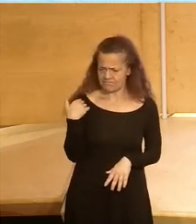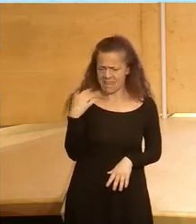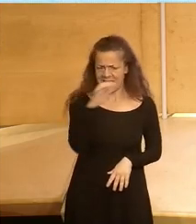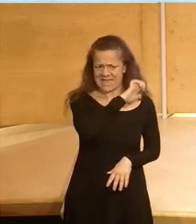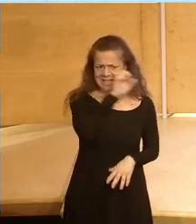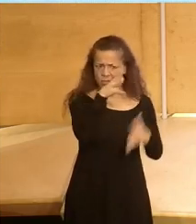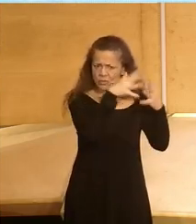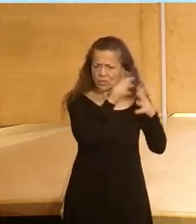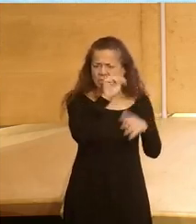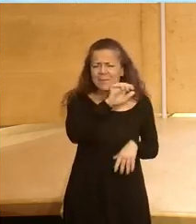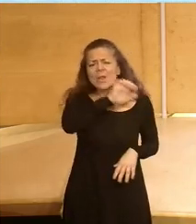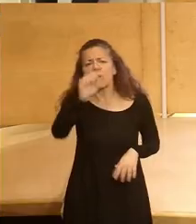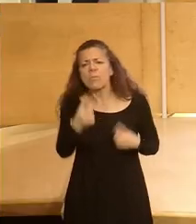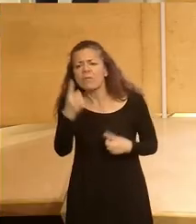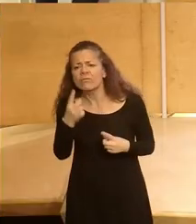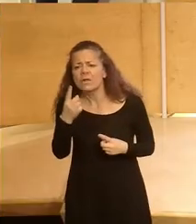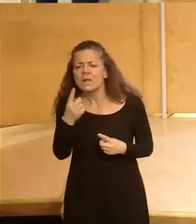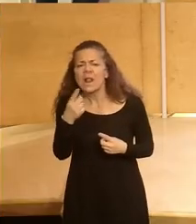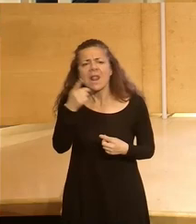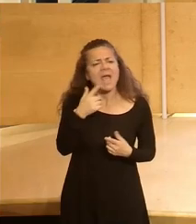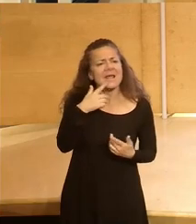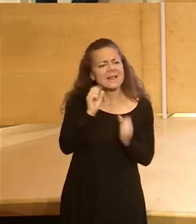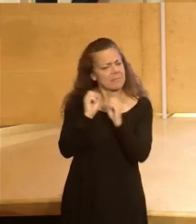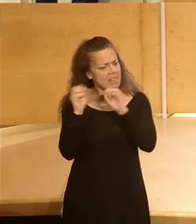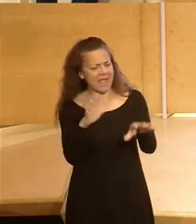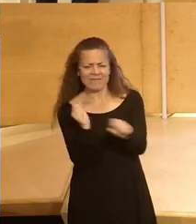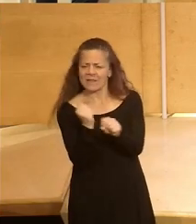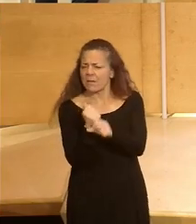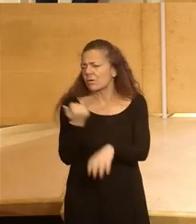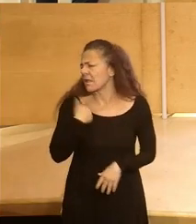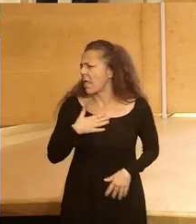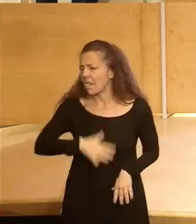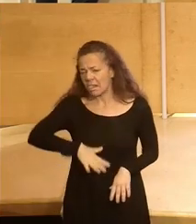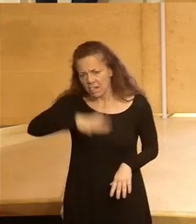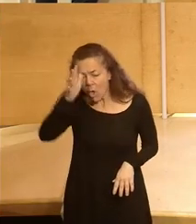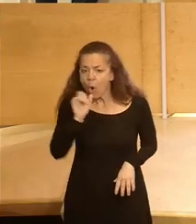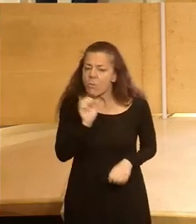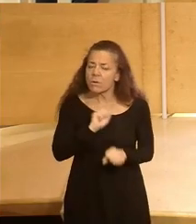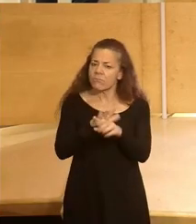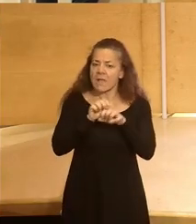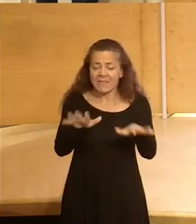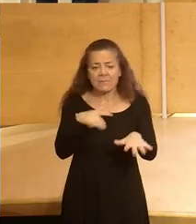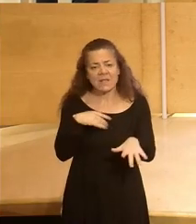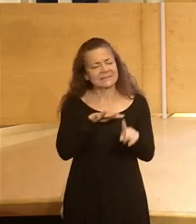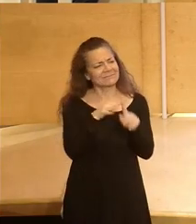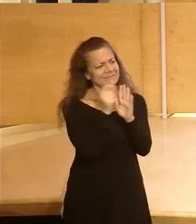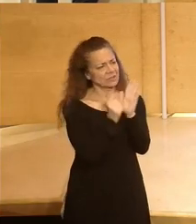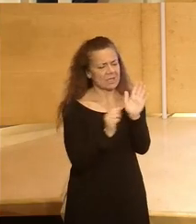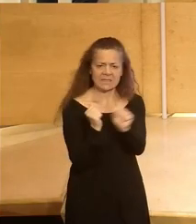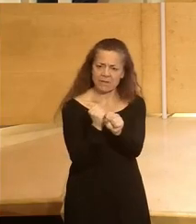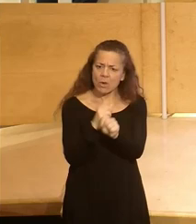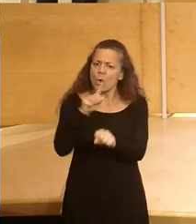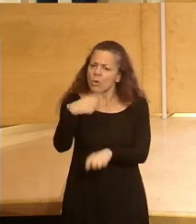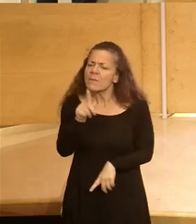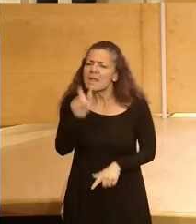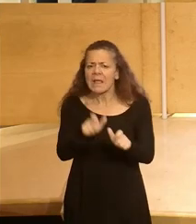que también pasó en algunos países de Europa el tema de la gran dimisión que dejaban el trabajo que estaban quemados un poco la pandemia las condiciones de trabajo luego también